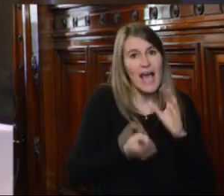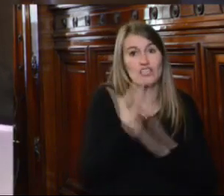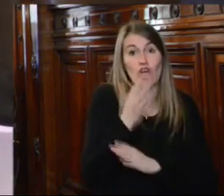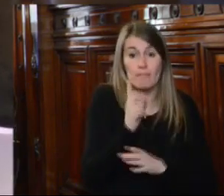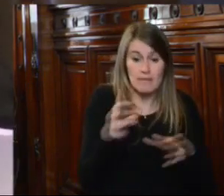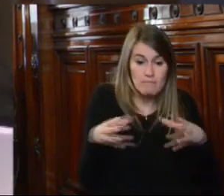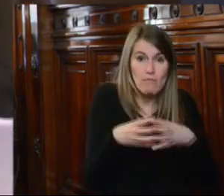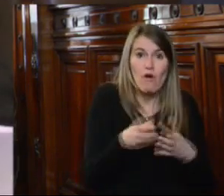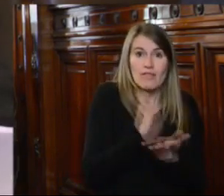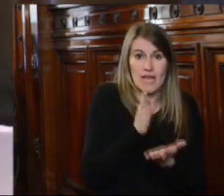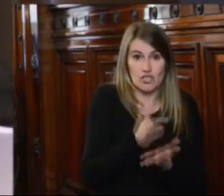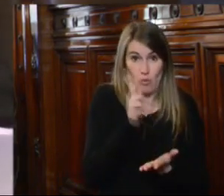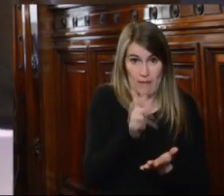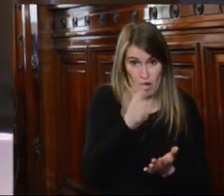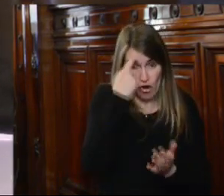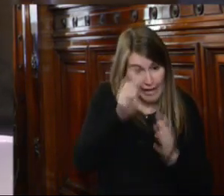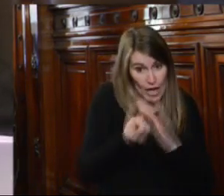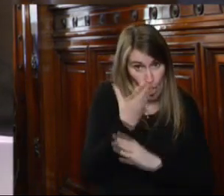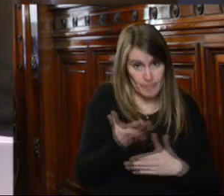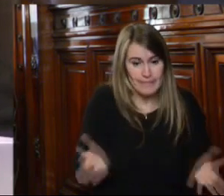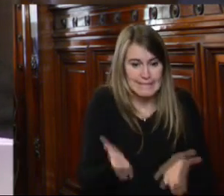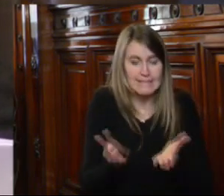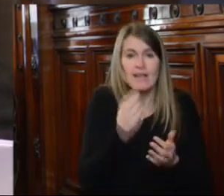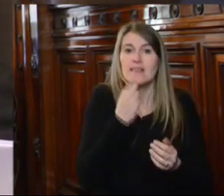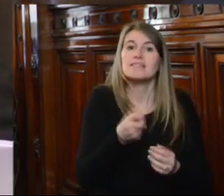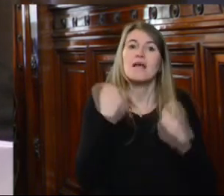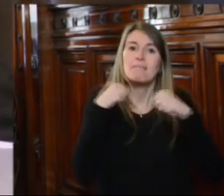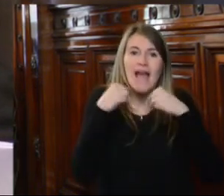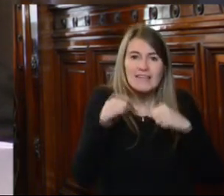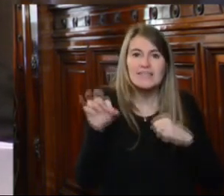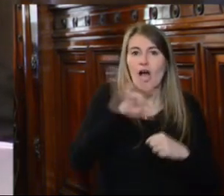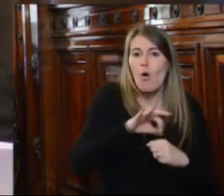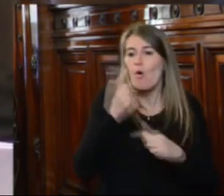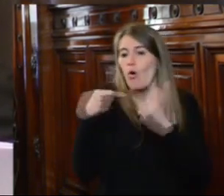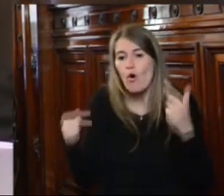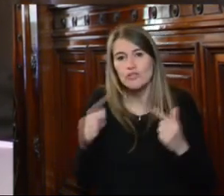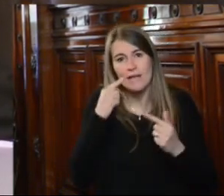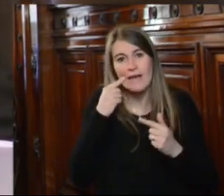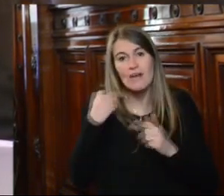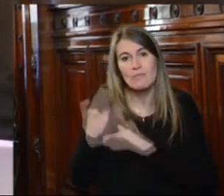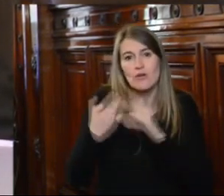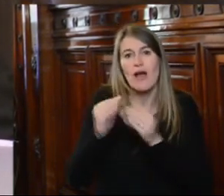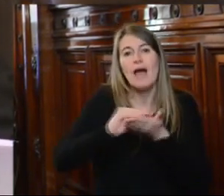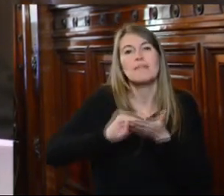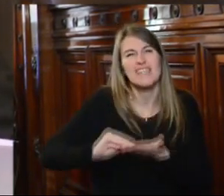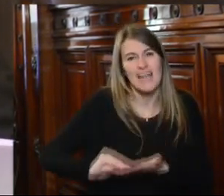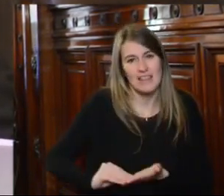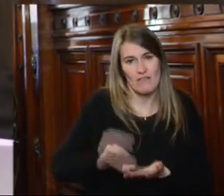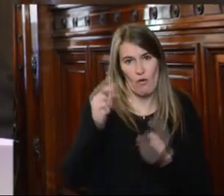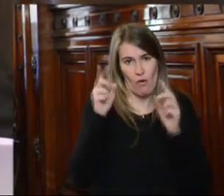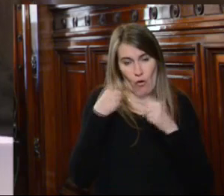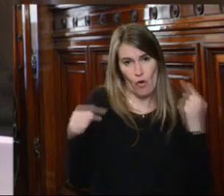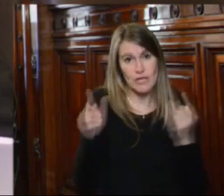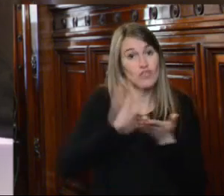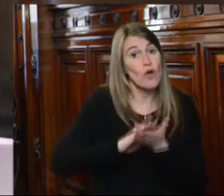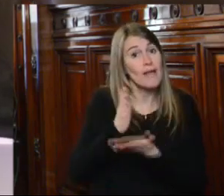humanos esta solo podía recomendar prácticas o medidas relativas a procedimientos administrativos del gobierno departamental de